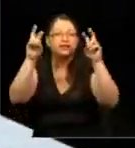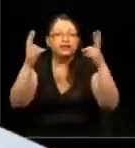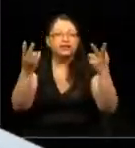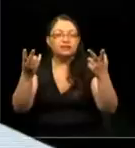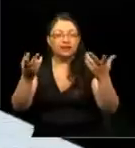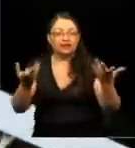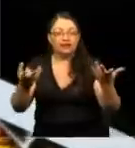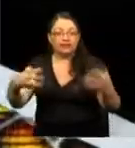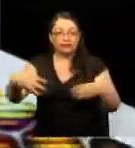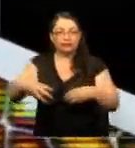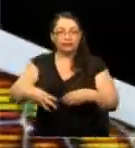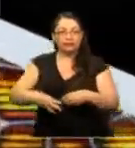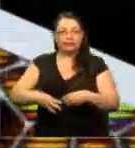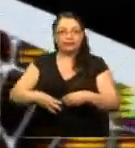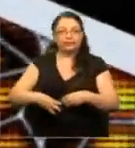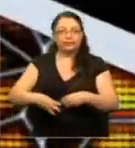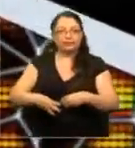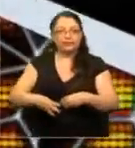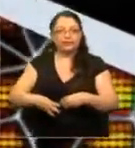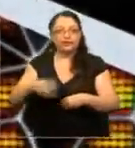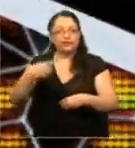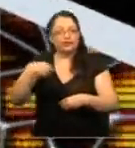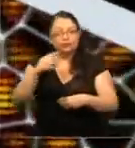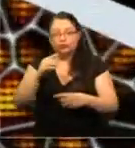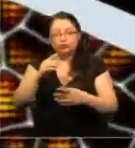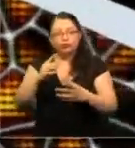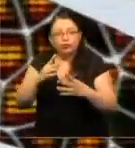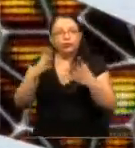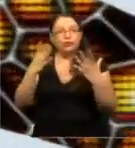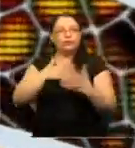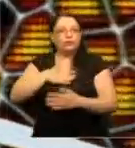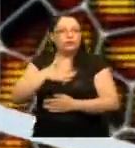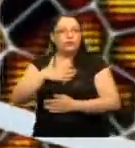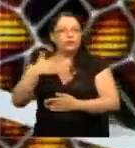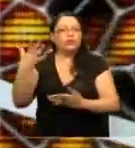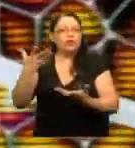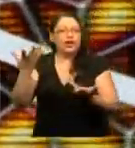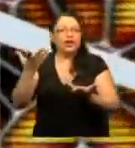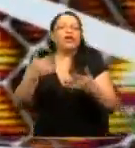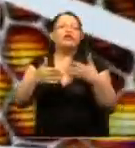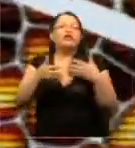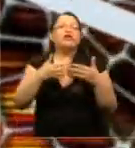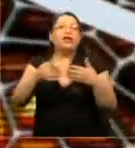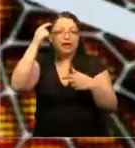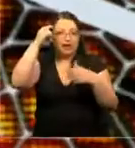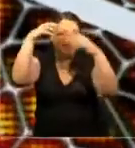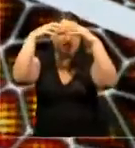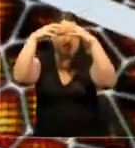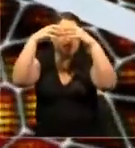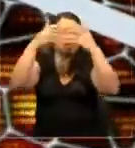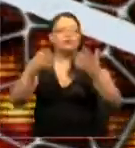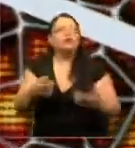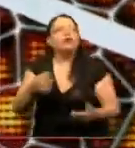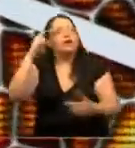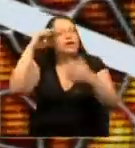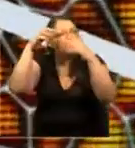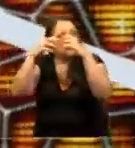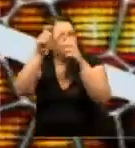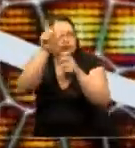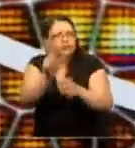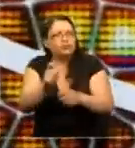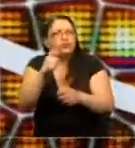órgano que me ha cautivado desde que era estudiante que es el cerebro. El cerebro en un humano